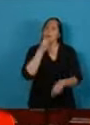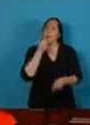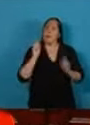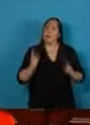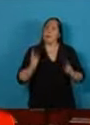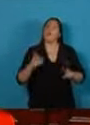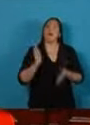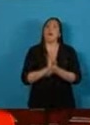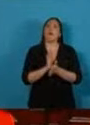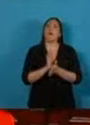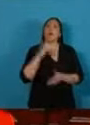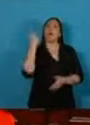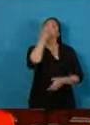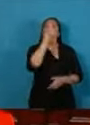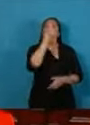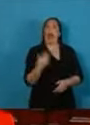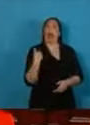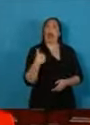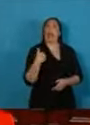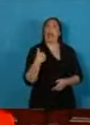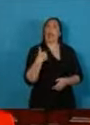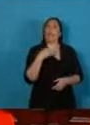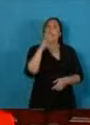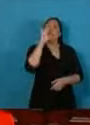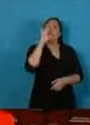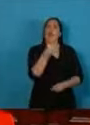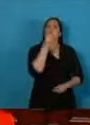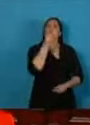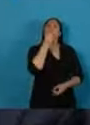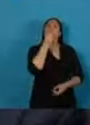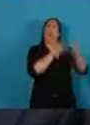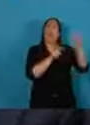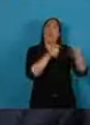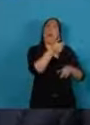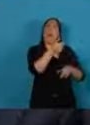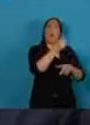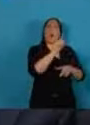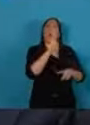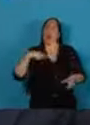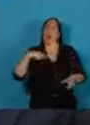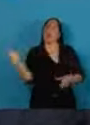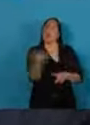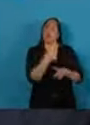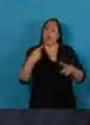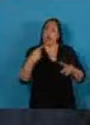grande de una nación que tiene que ser nuestra casa común.